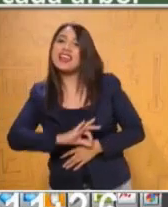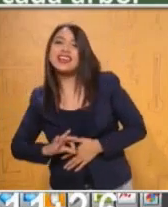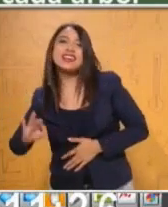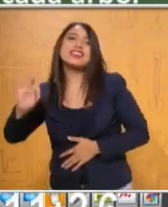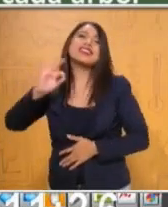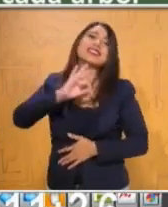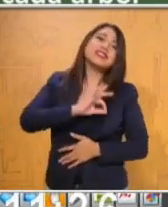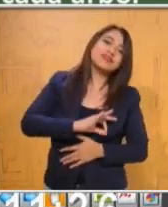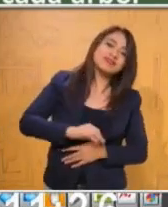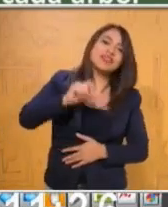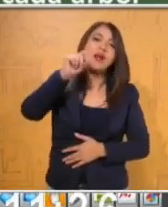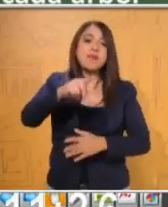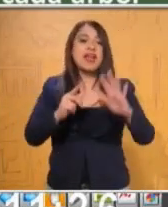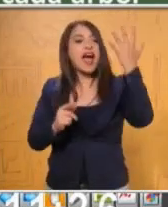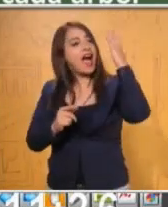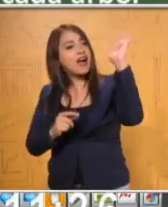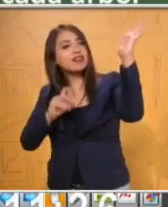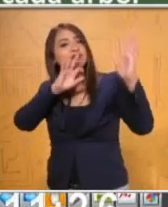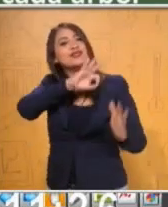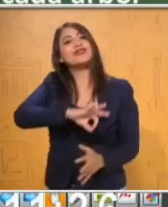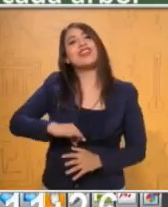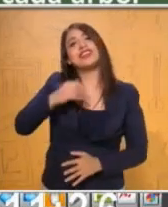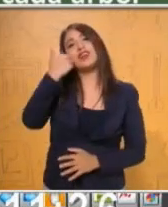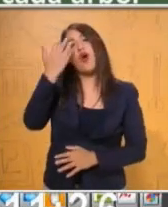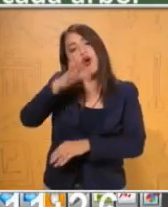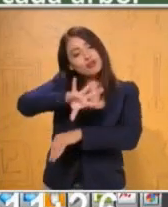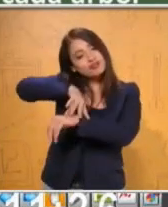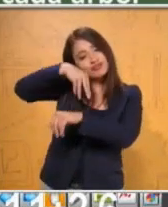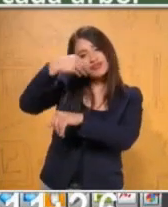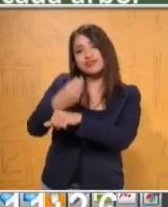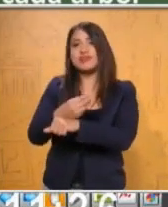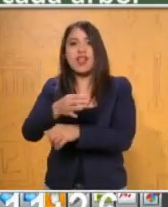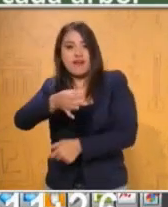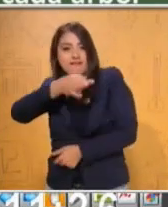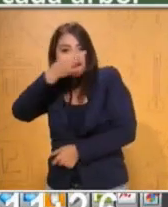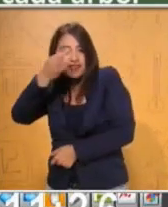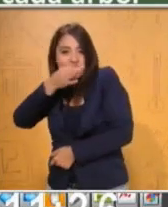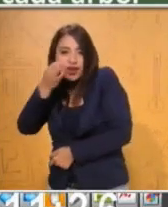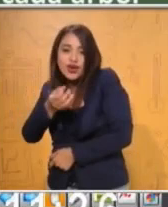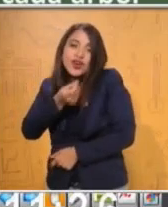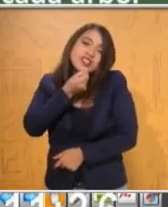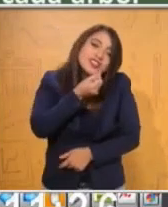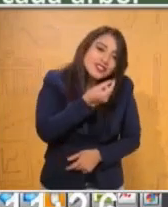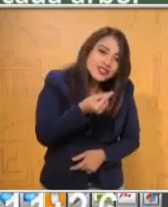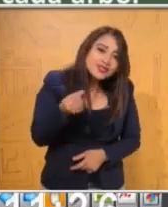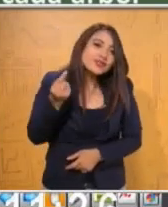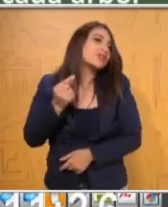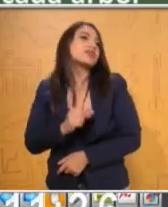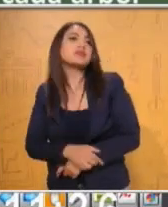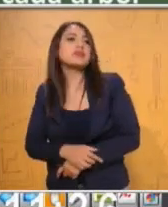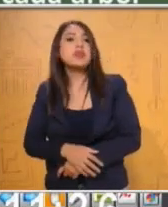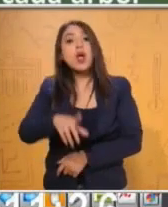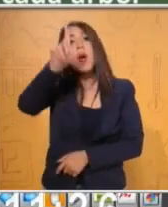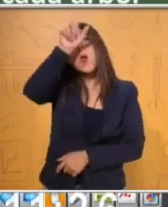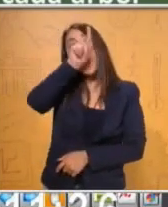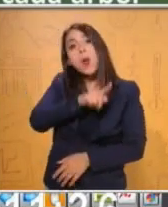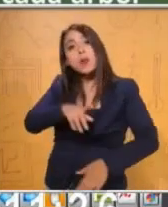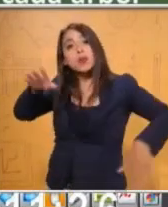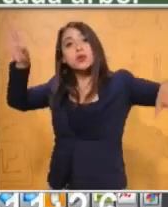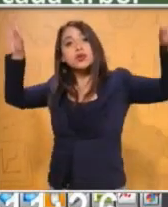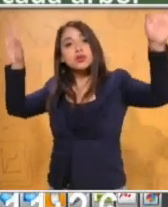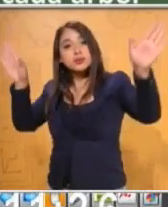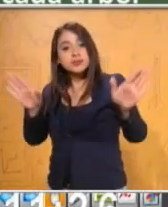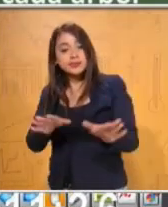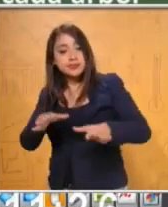y balanceaban suavemente sus ramas sobre sus cabecitas infantiles. Los pájaros revoloteaban